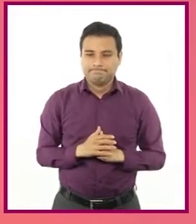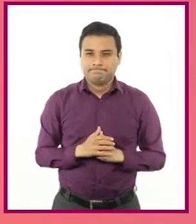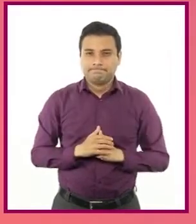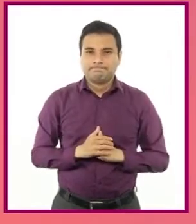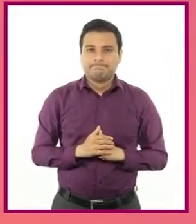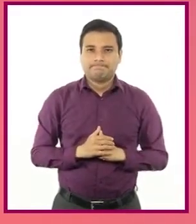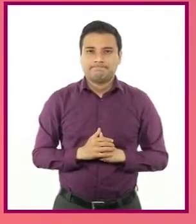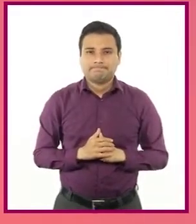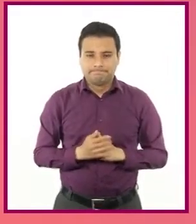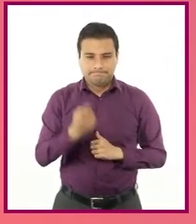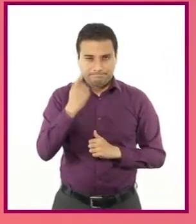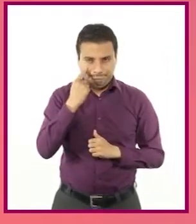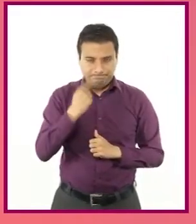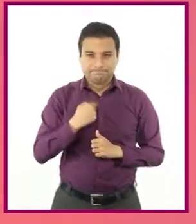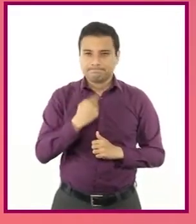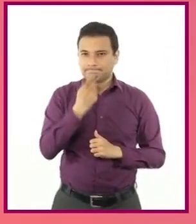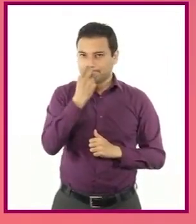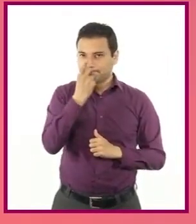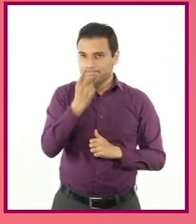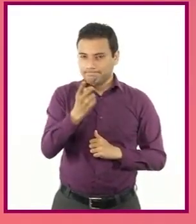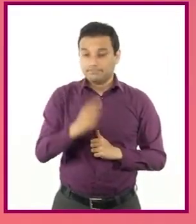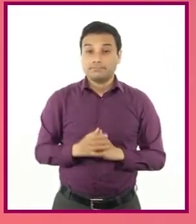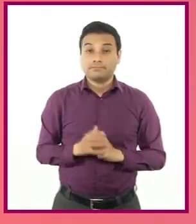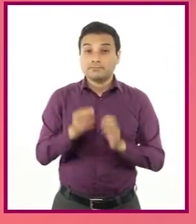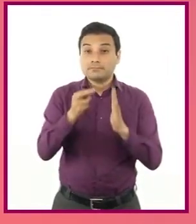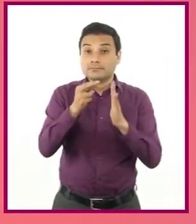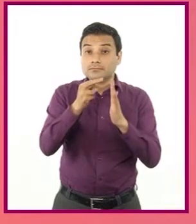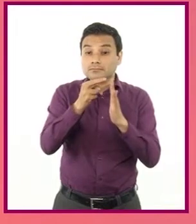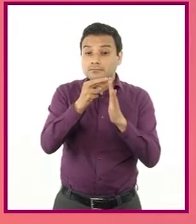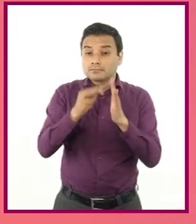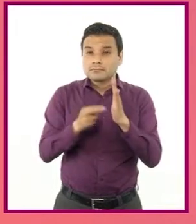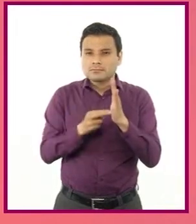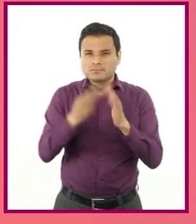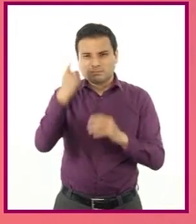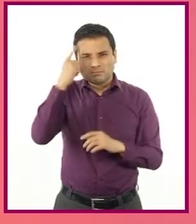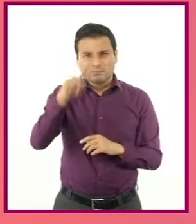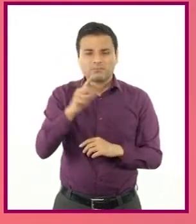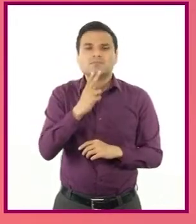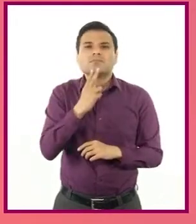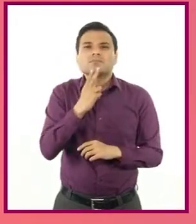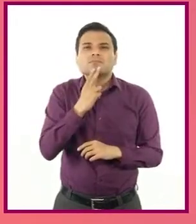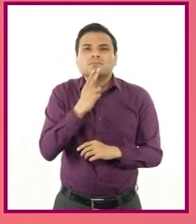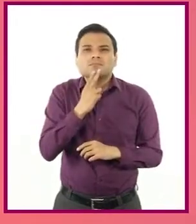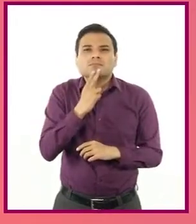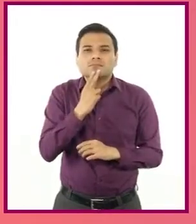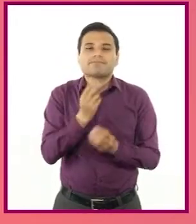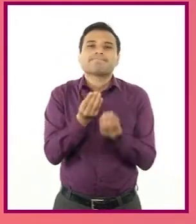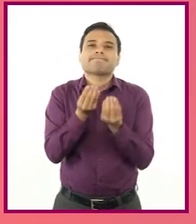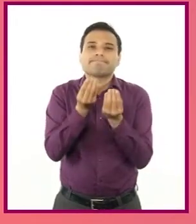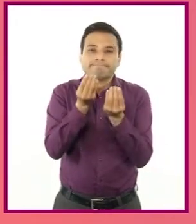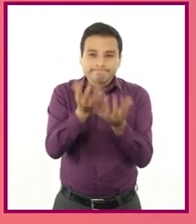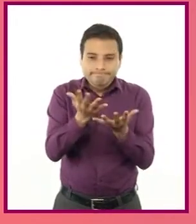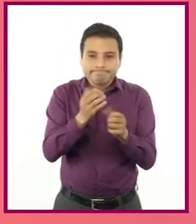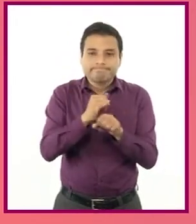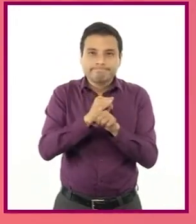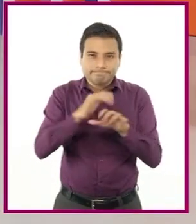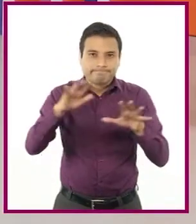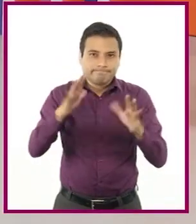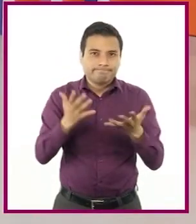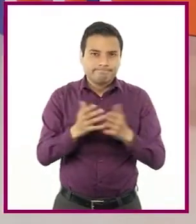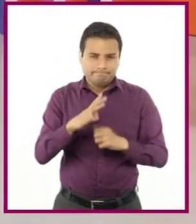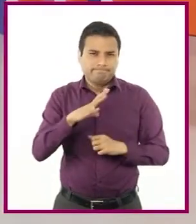Comencemos por decir que los reglamentos sirven para transmitir información y tienen una serie de características